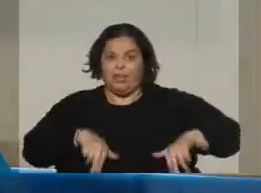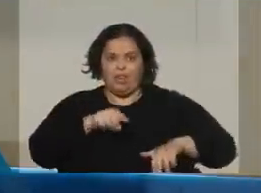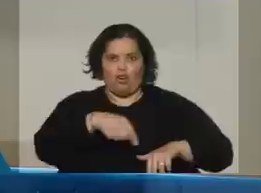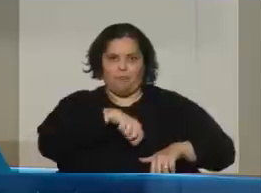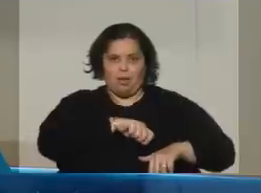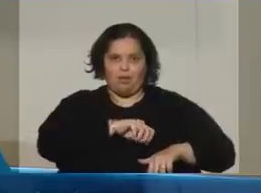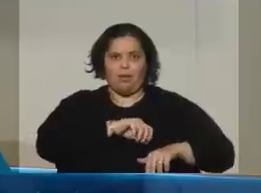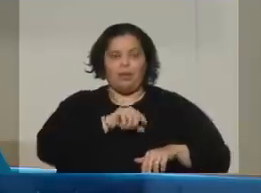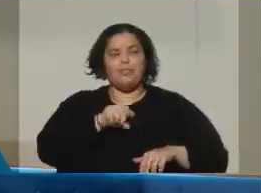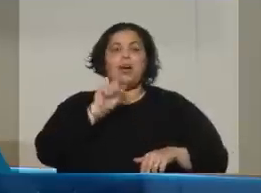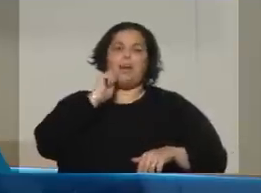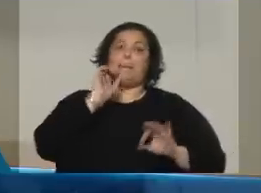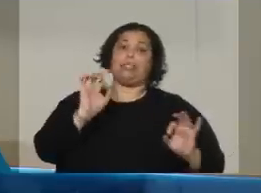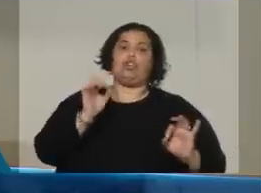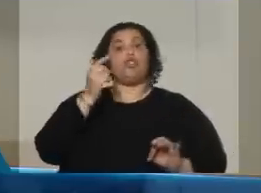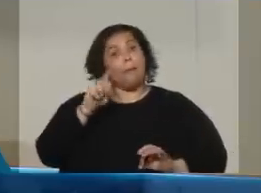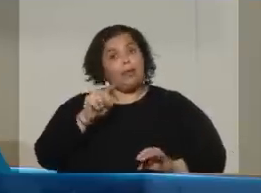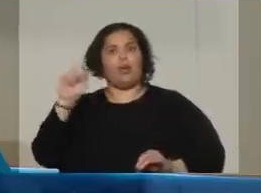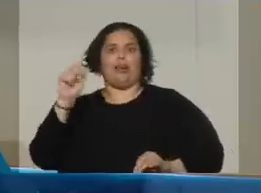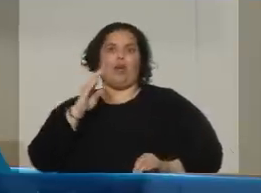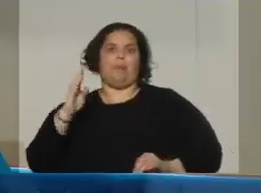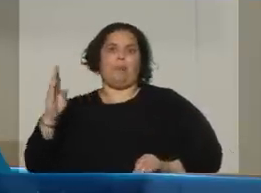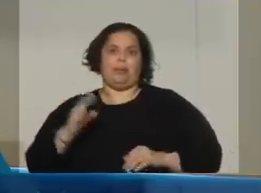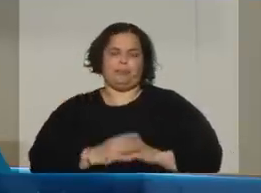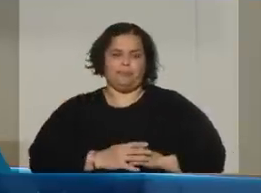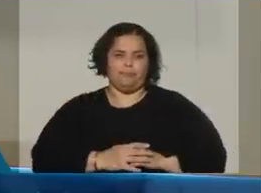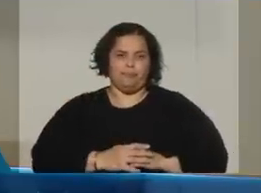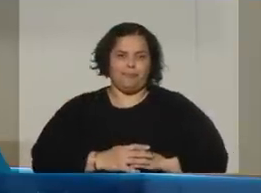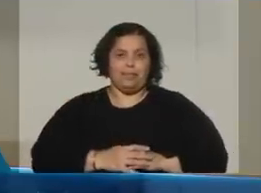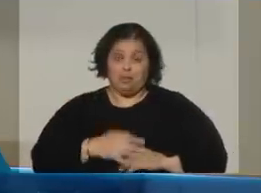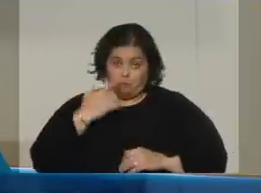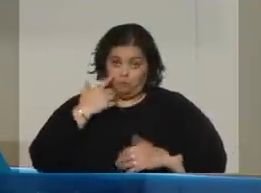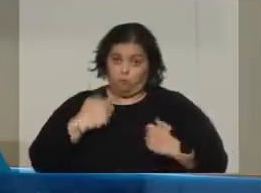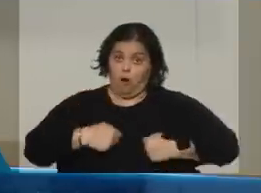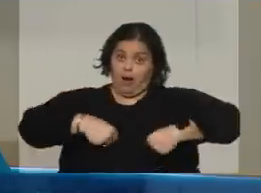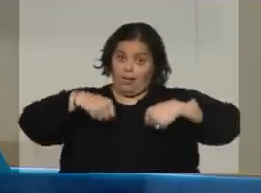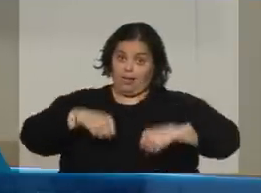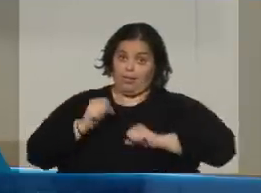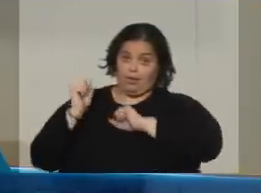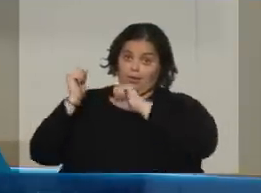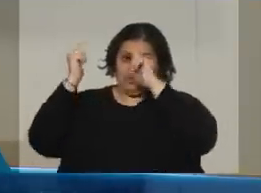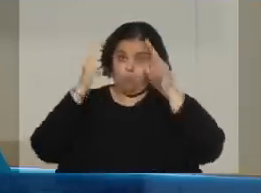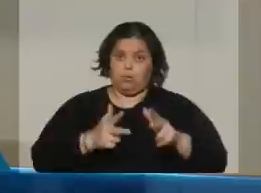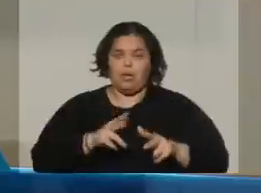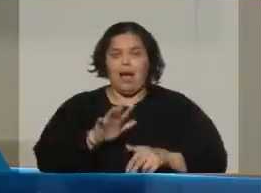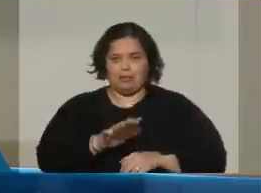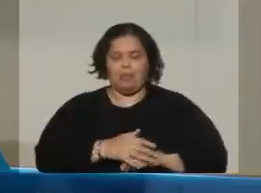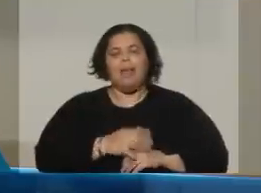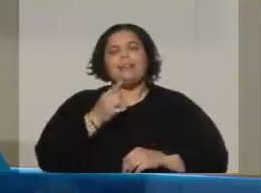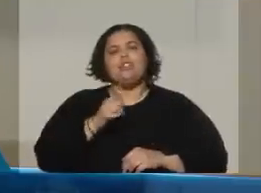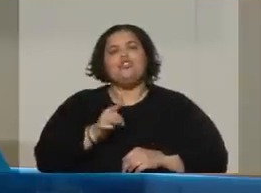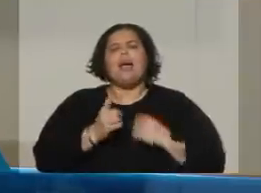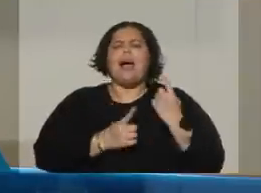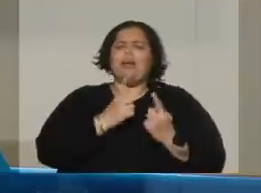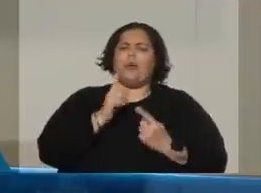opción, pero ganó el PP. Como se ve, durísima, con cosas muy fuertes, algunas, pienso yo,